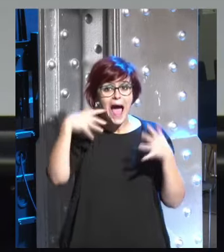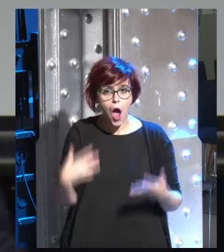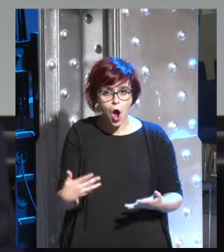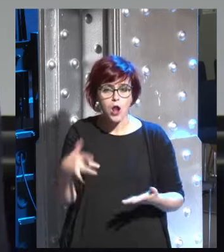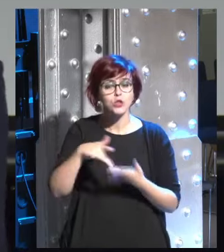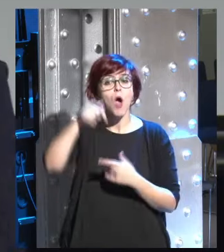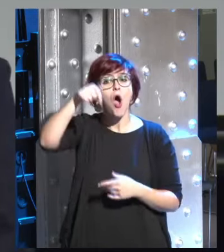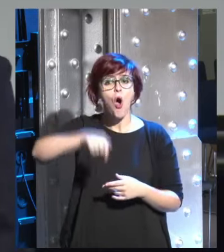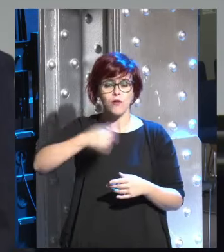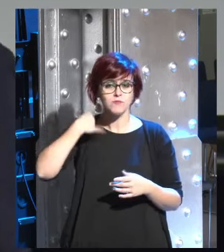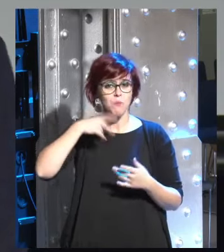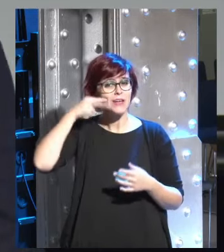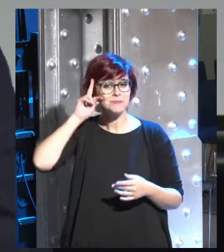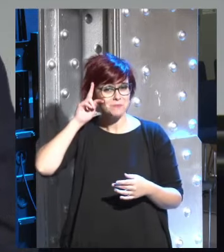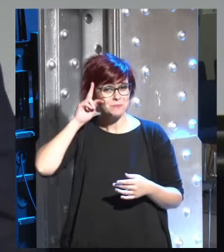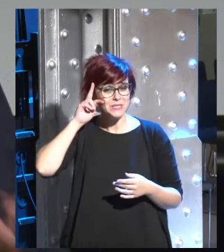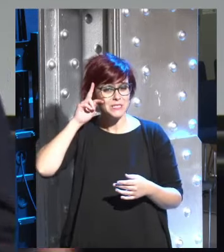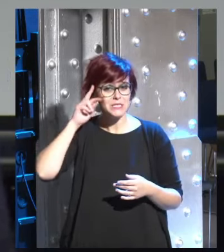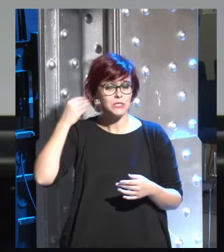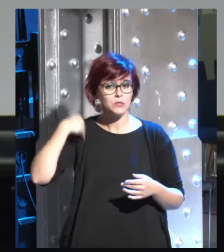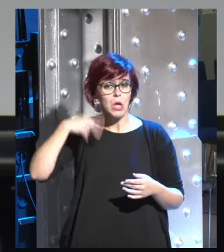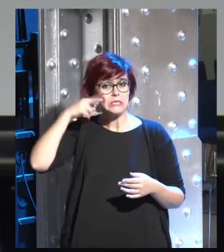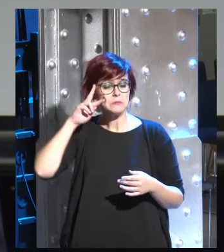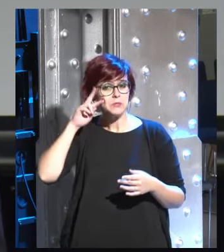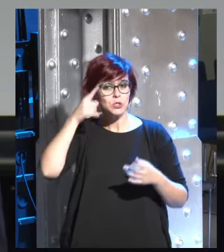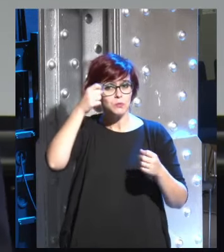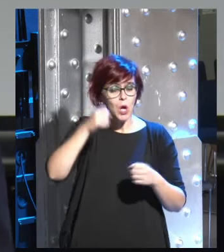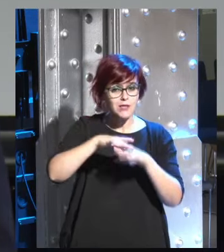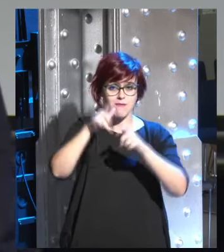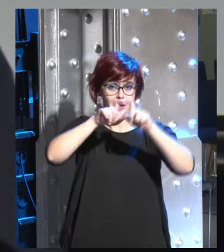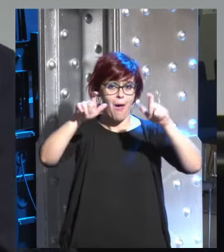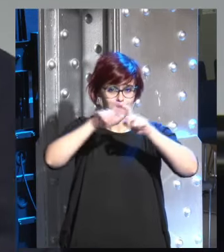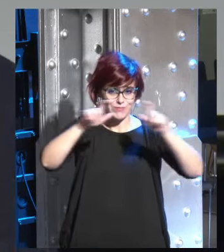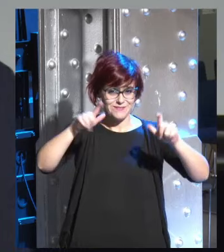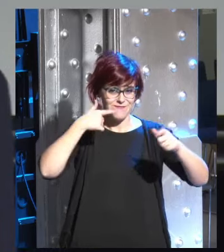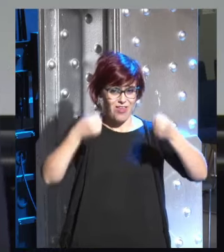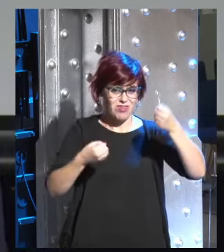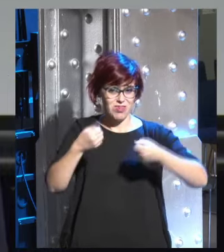la mayor parte de los expertos y la mayor parte de las empresas automovilísticas